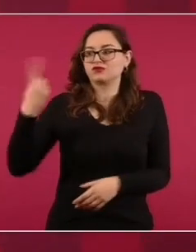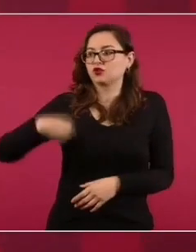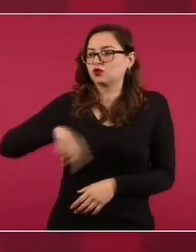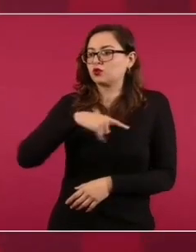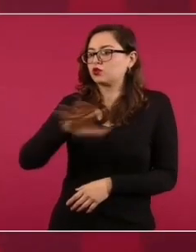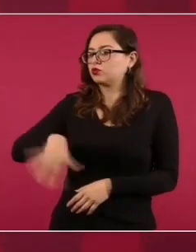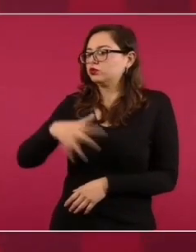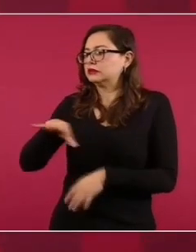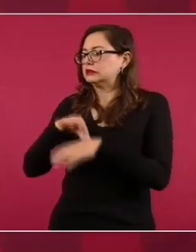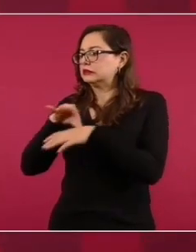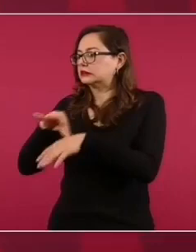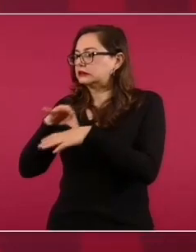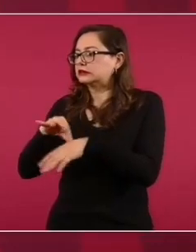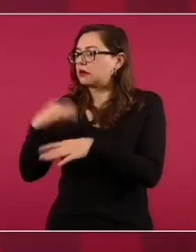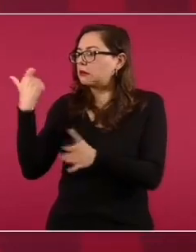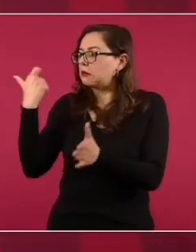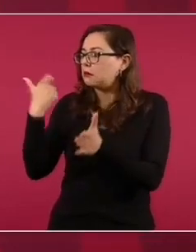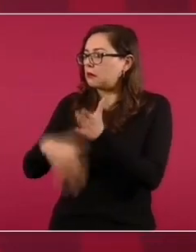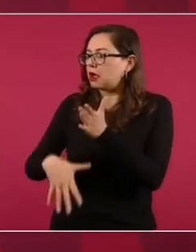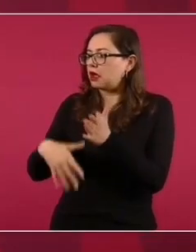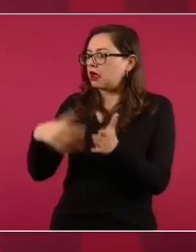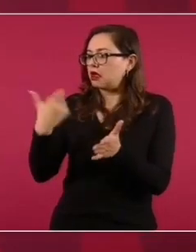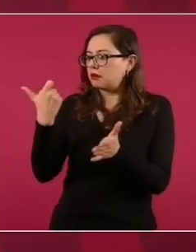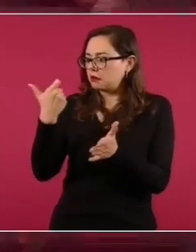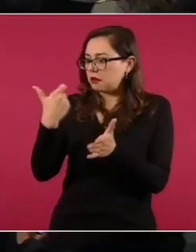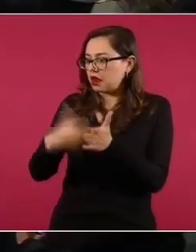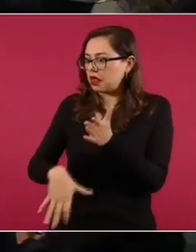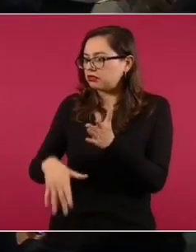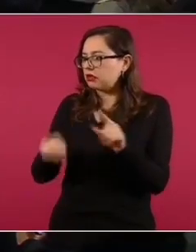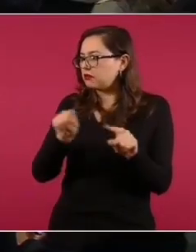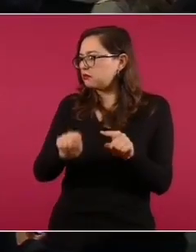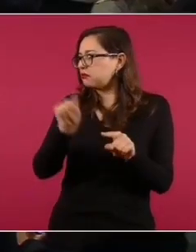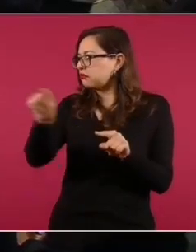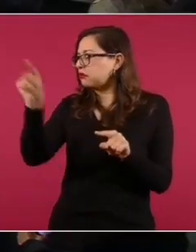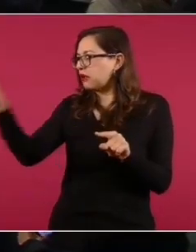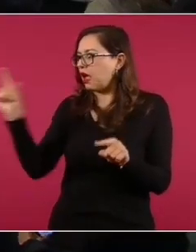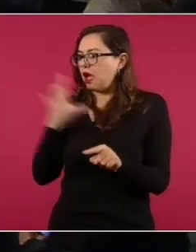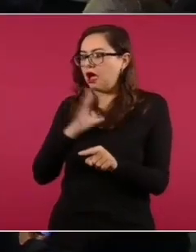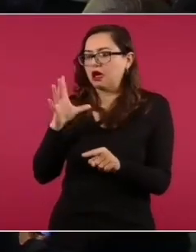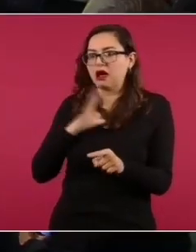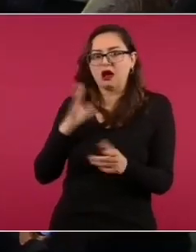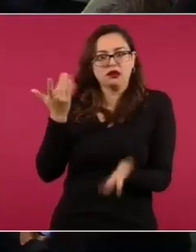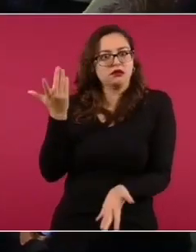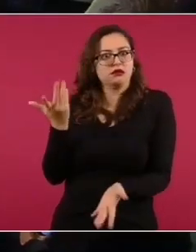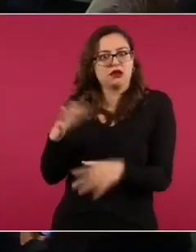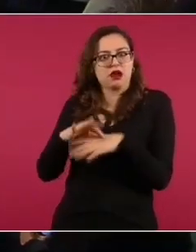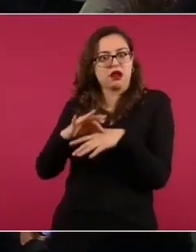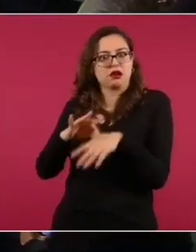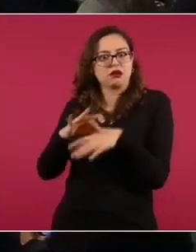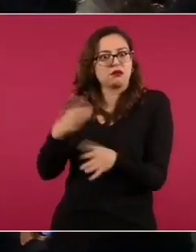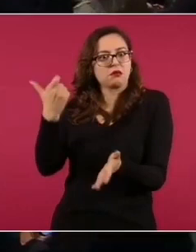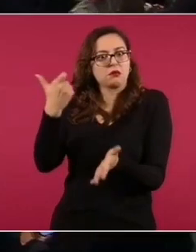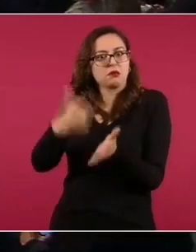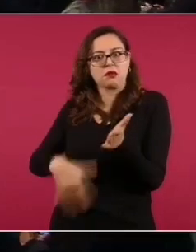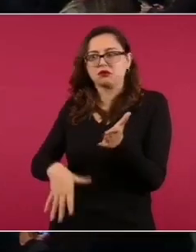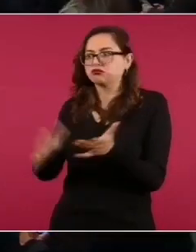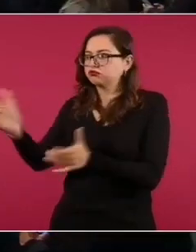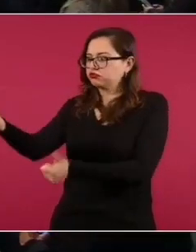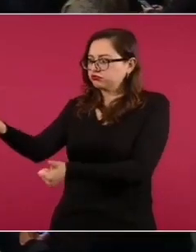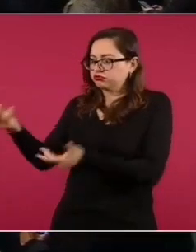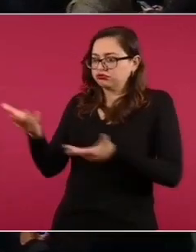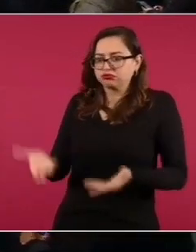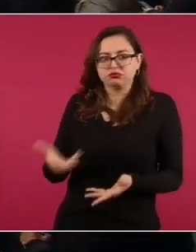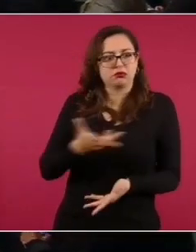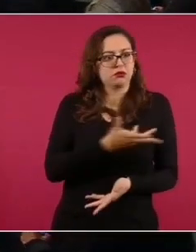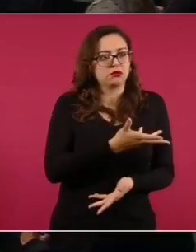barata para que la gente pueda tener